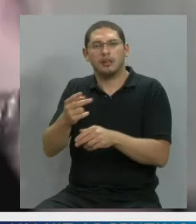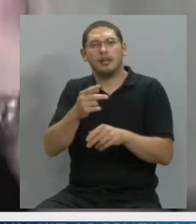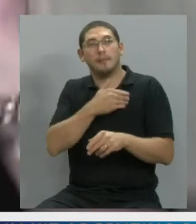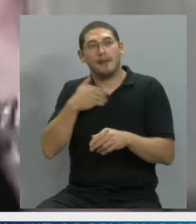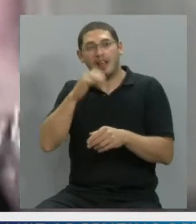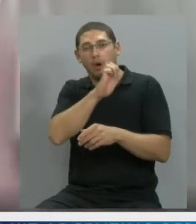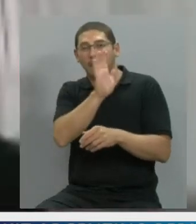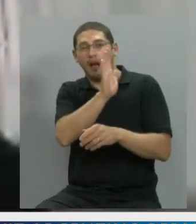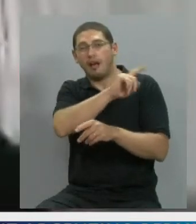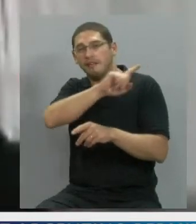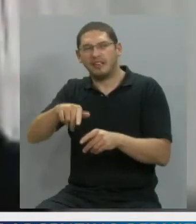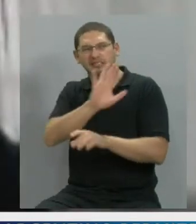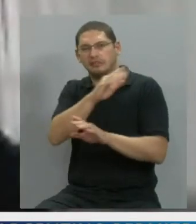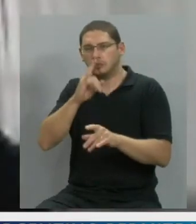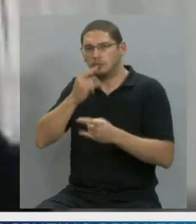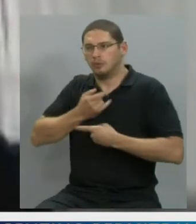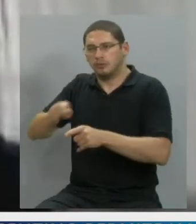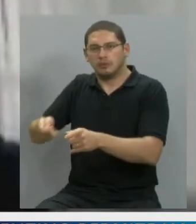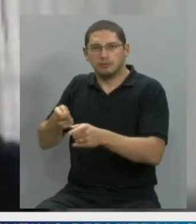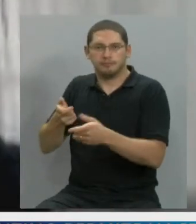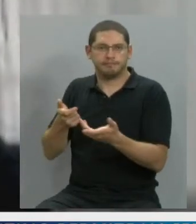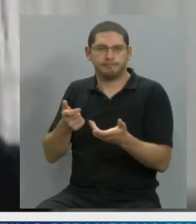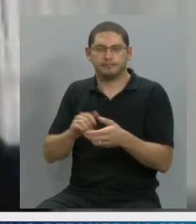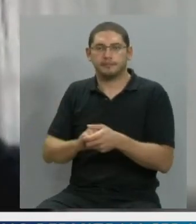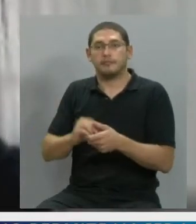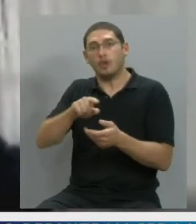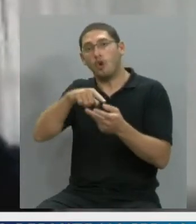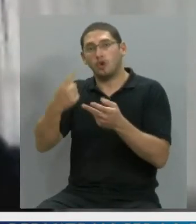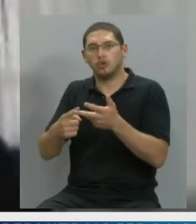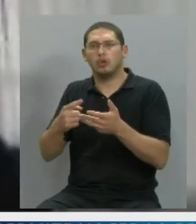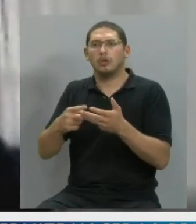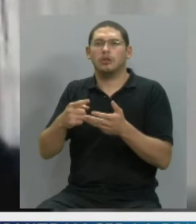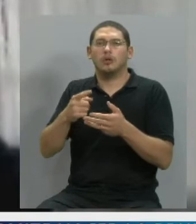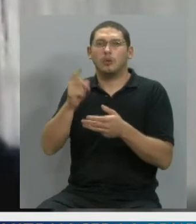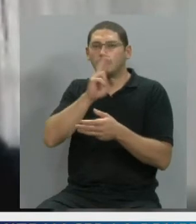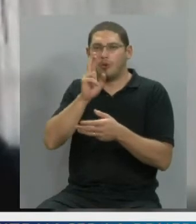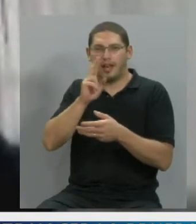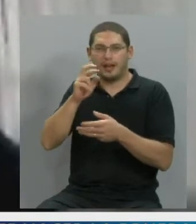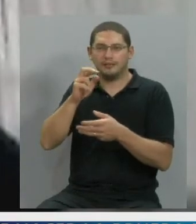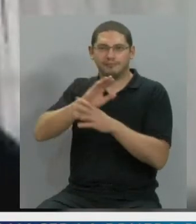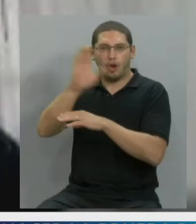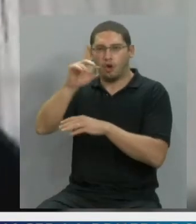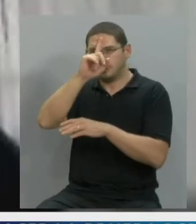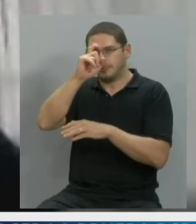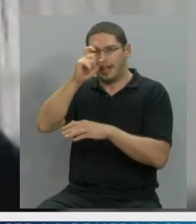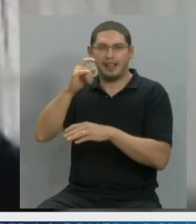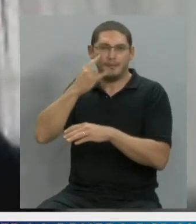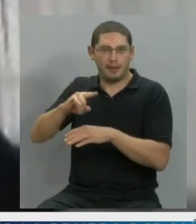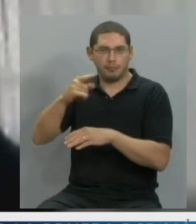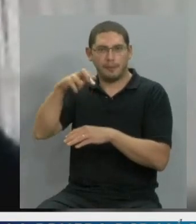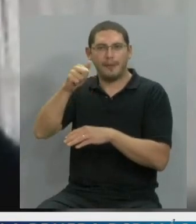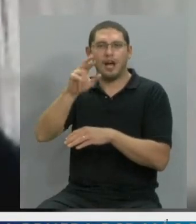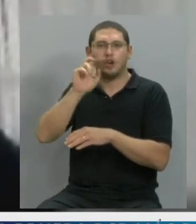la hermana de Fernanda Oro, que fue a tener familia en el Hospital Paroicien de Mendoza,